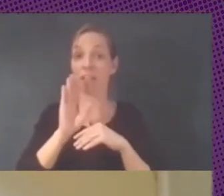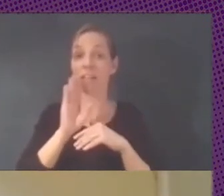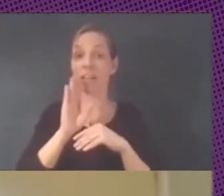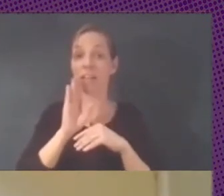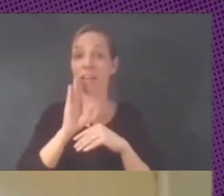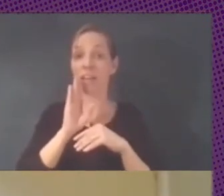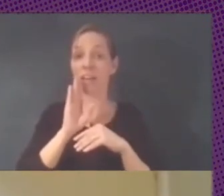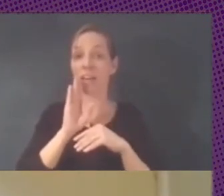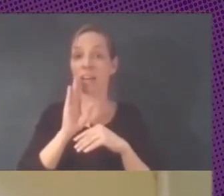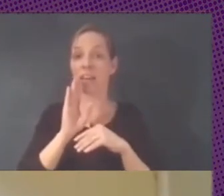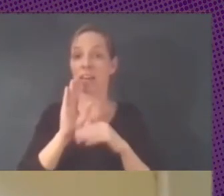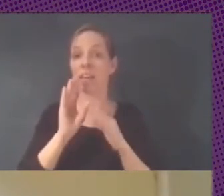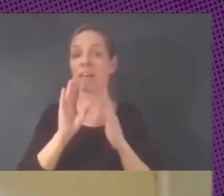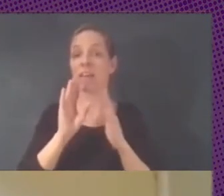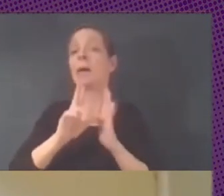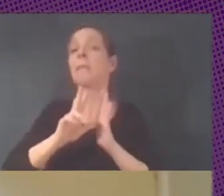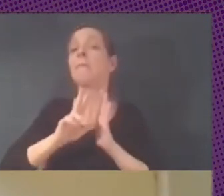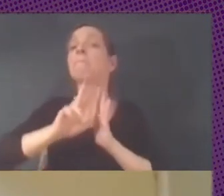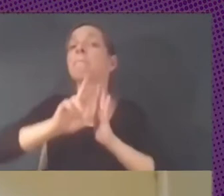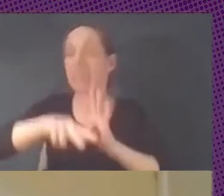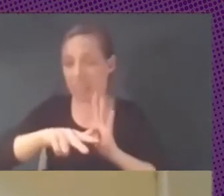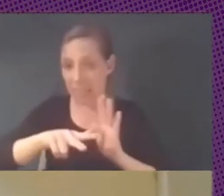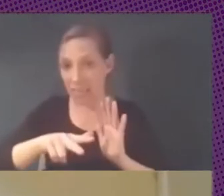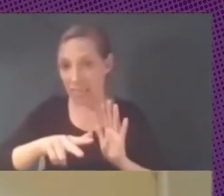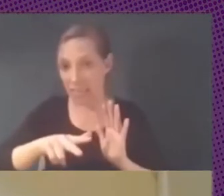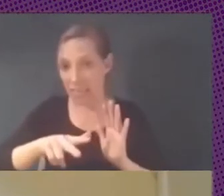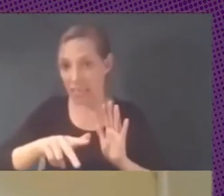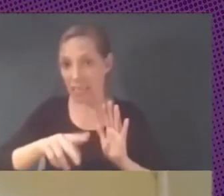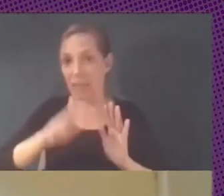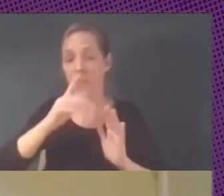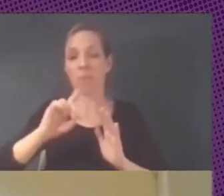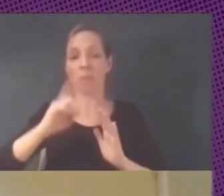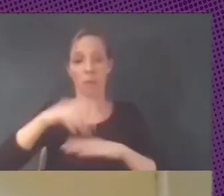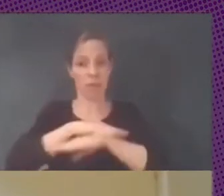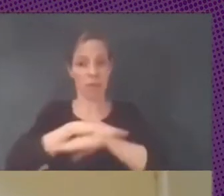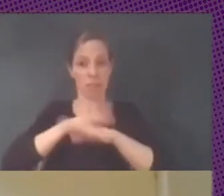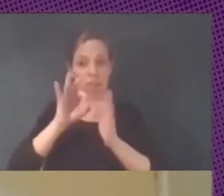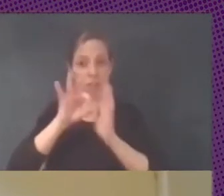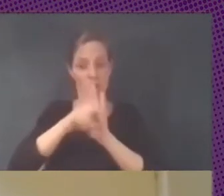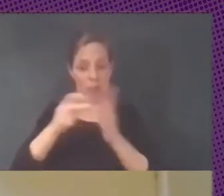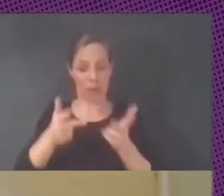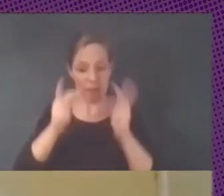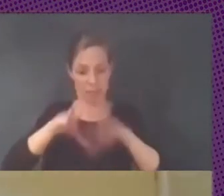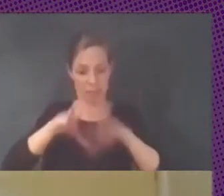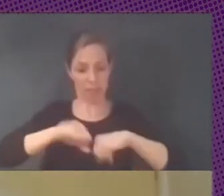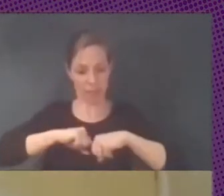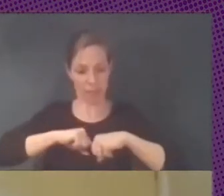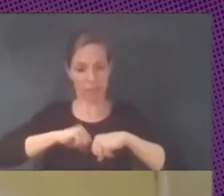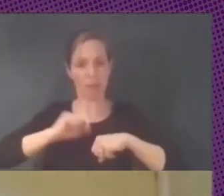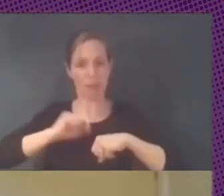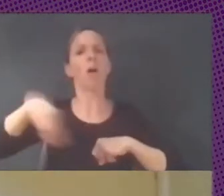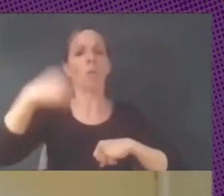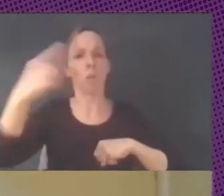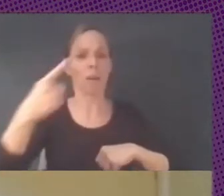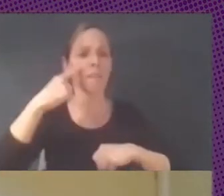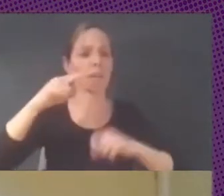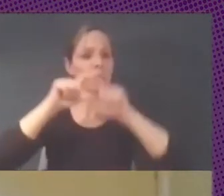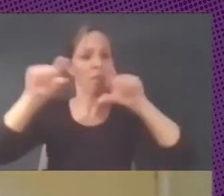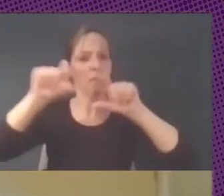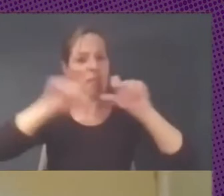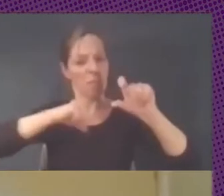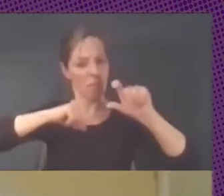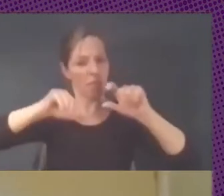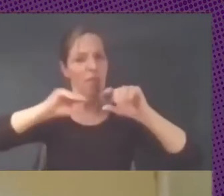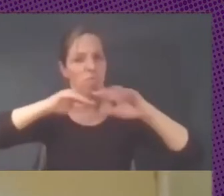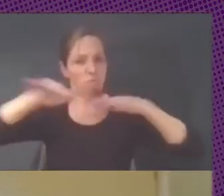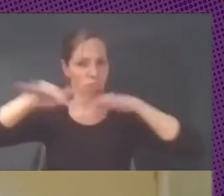adoptar software libre por parte del estado nos siempre hablamos nosotros de la comunidad de software libre siempre hablamos que